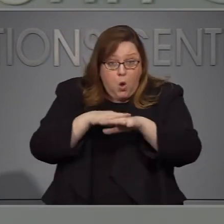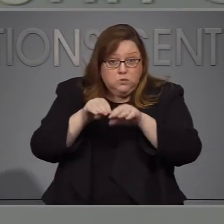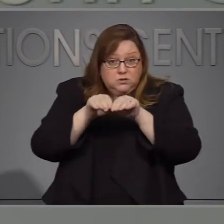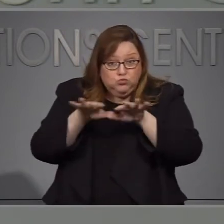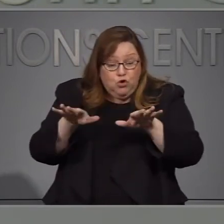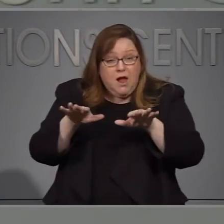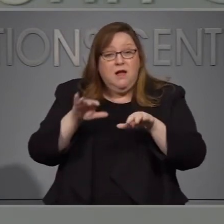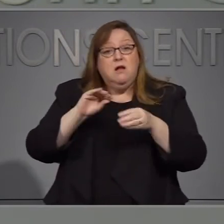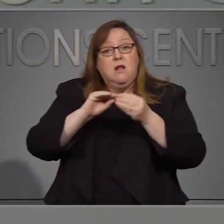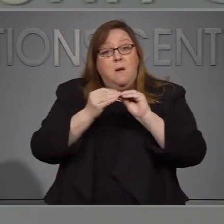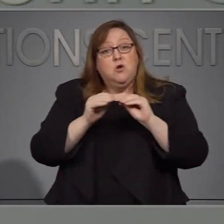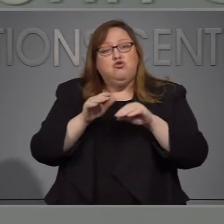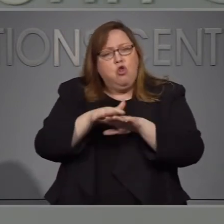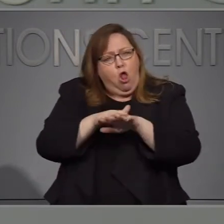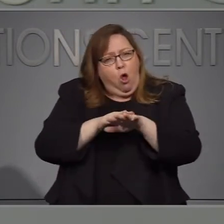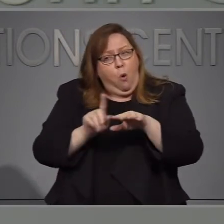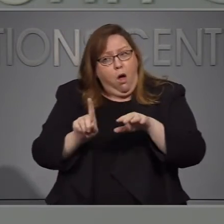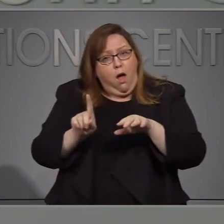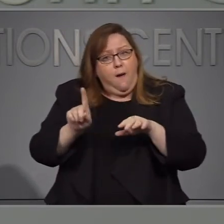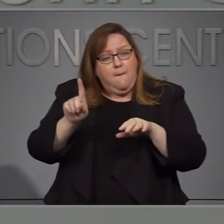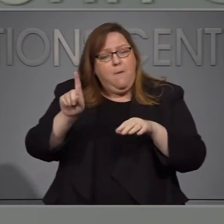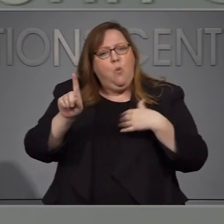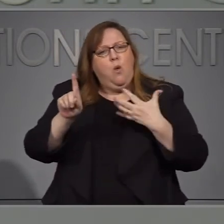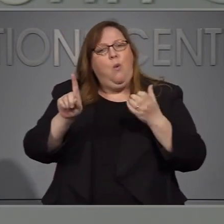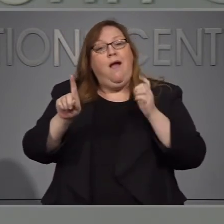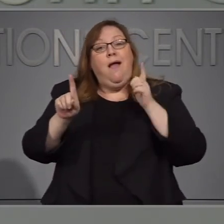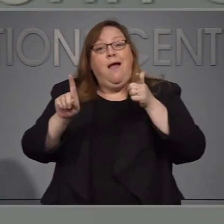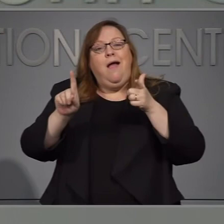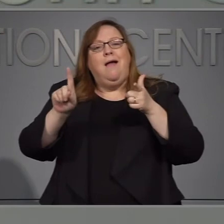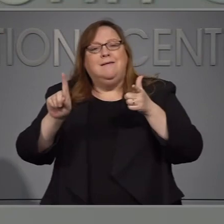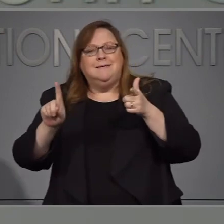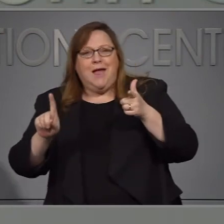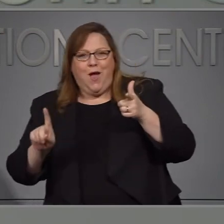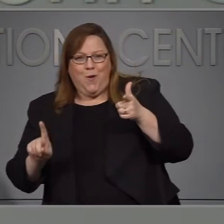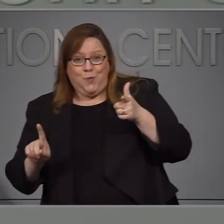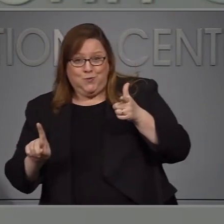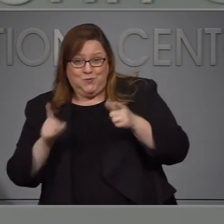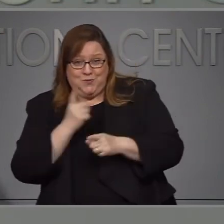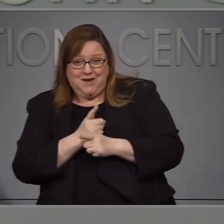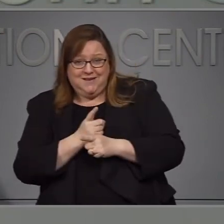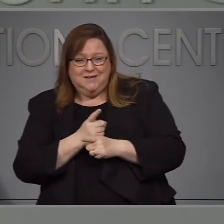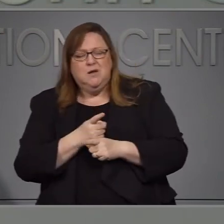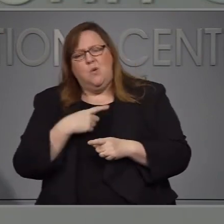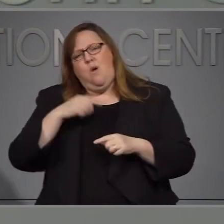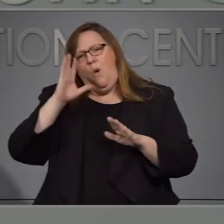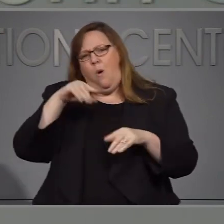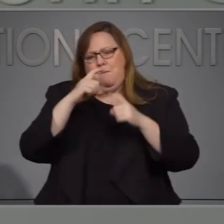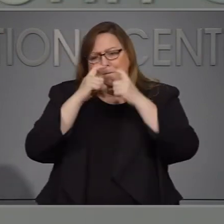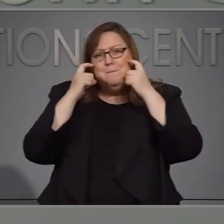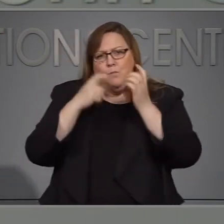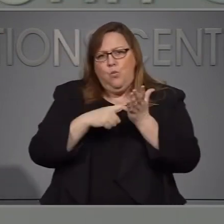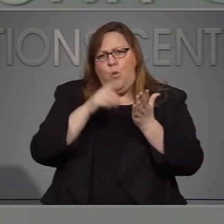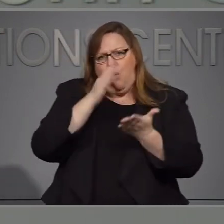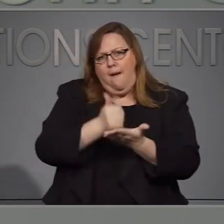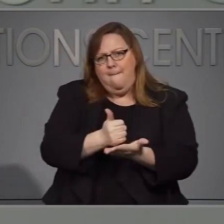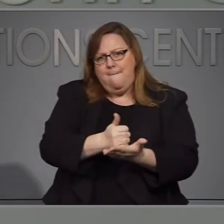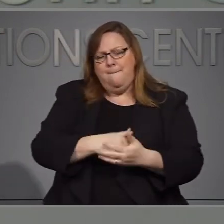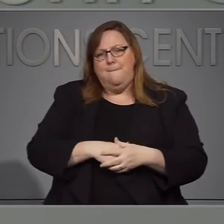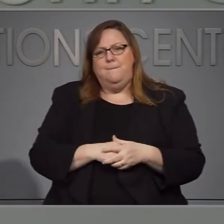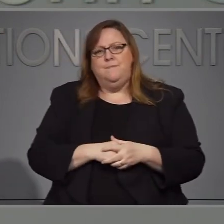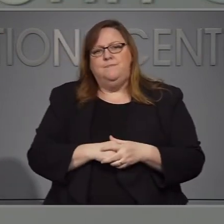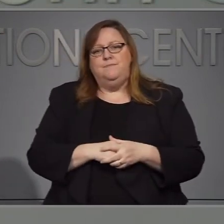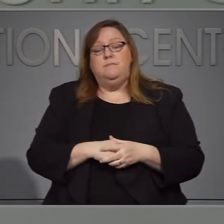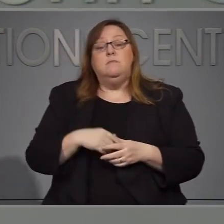curva. nosotros pensamos que el uso de mascarillas va a contribuir a eso. A cada vez más las personas están utilizando